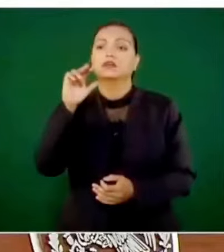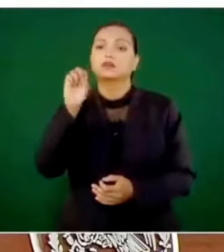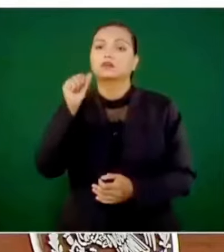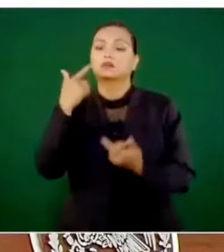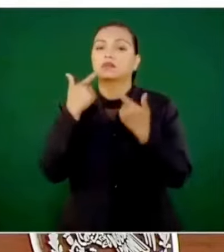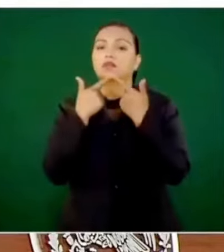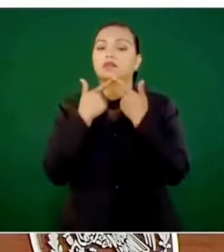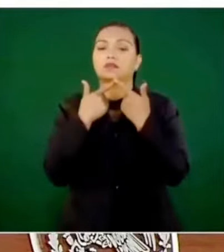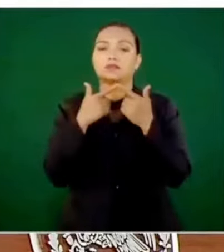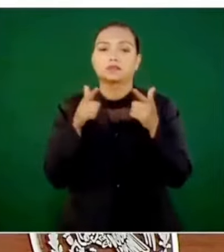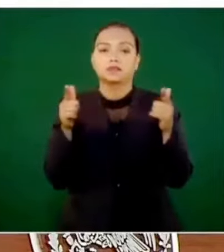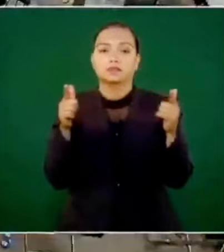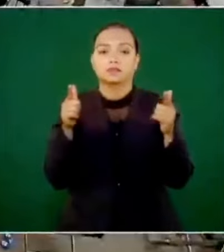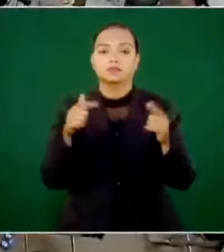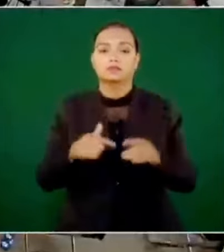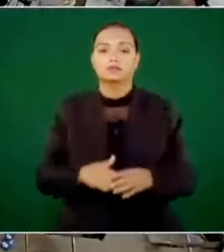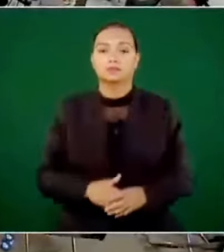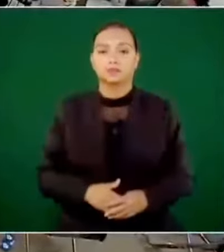libertad.